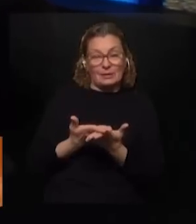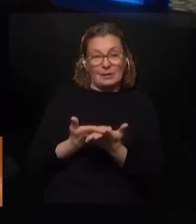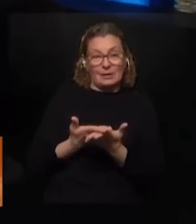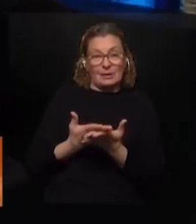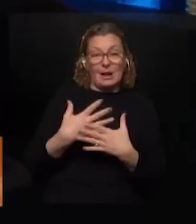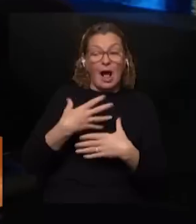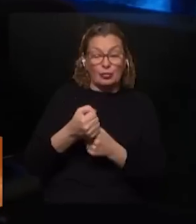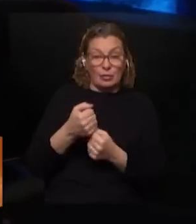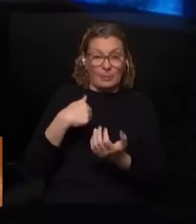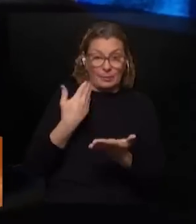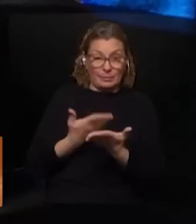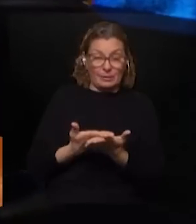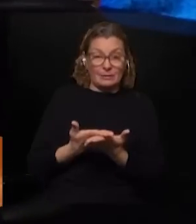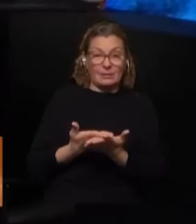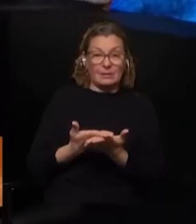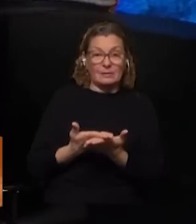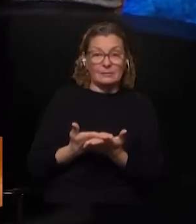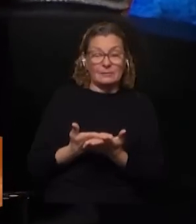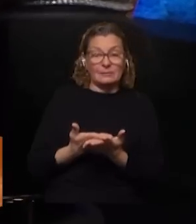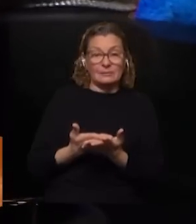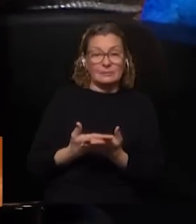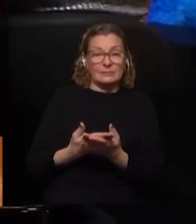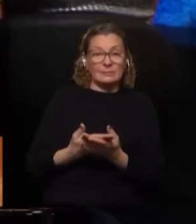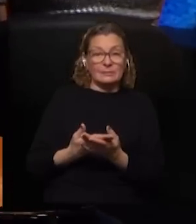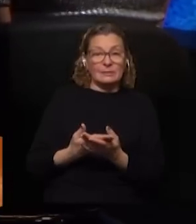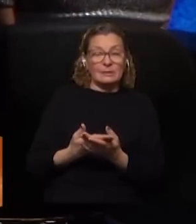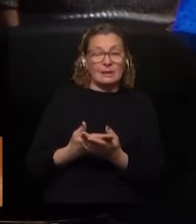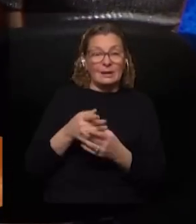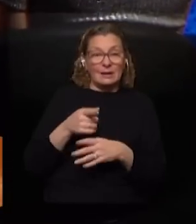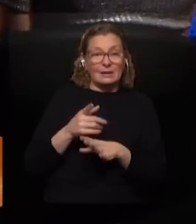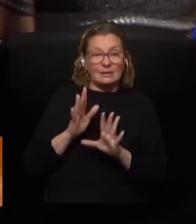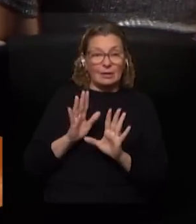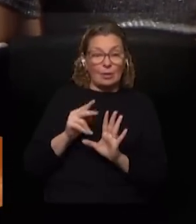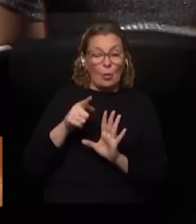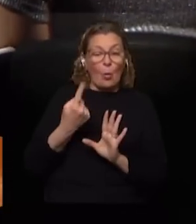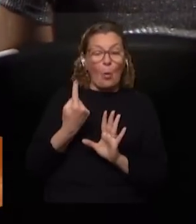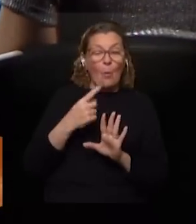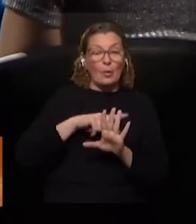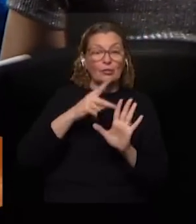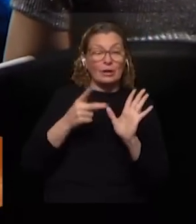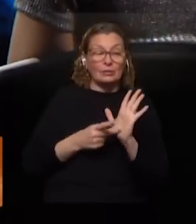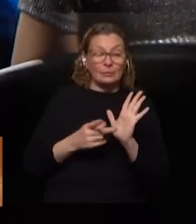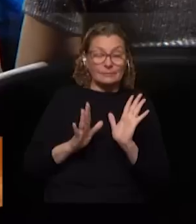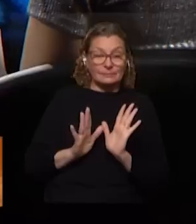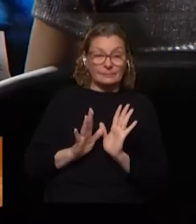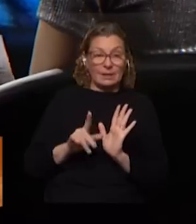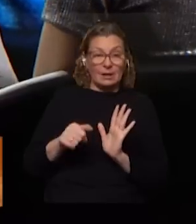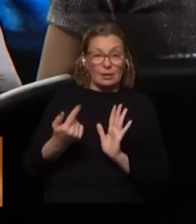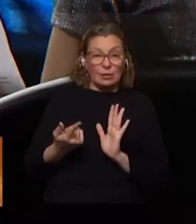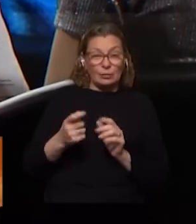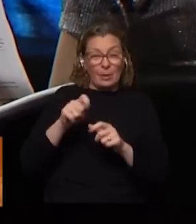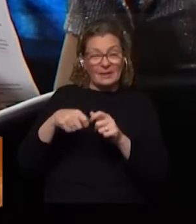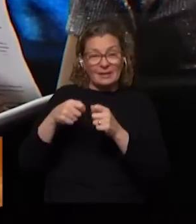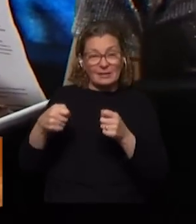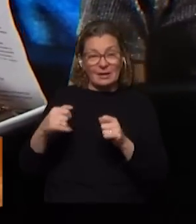beneficiadas afectadas en el sentido positivo este es un proyecto el otro del PIN